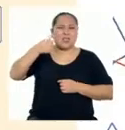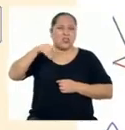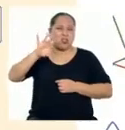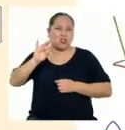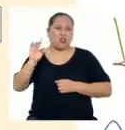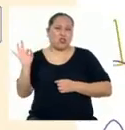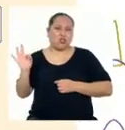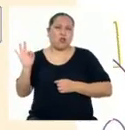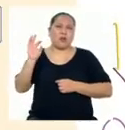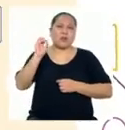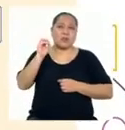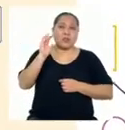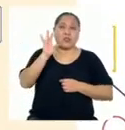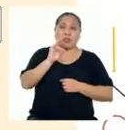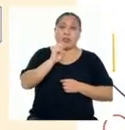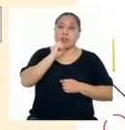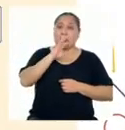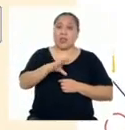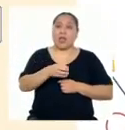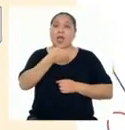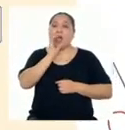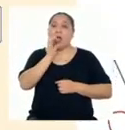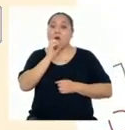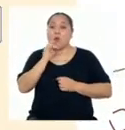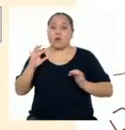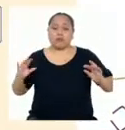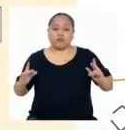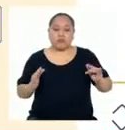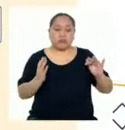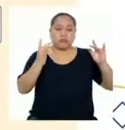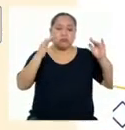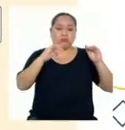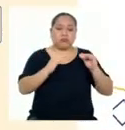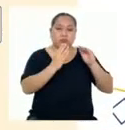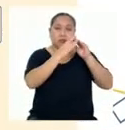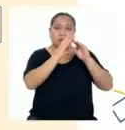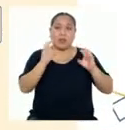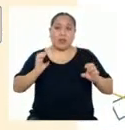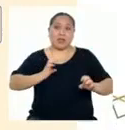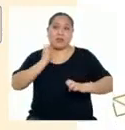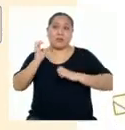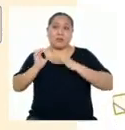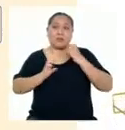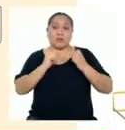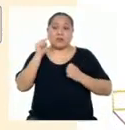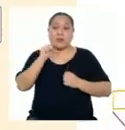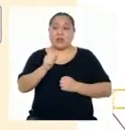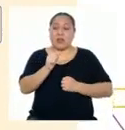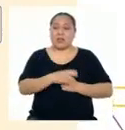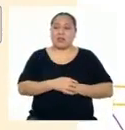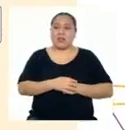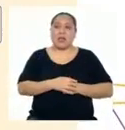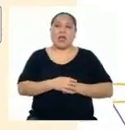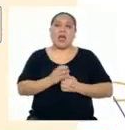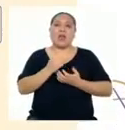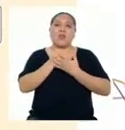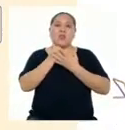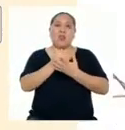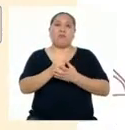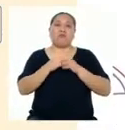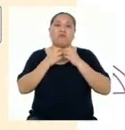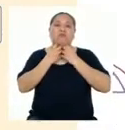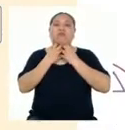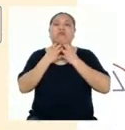sugirieron que la calidad del agua, los terrenos montañosos y las emociones eran causantes de la inflamación de la